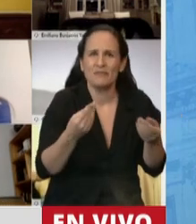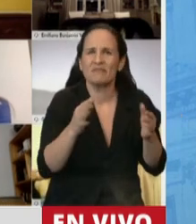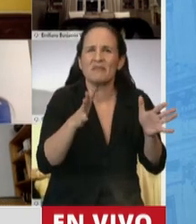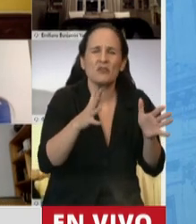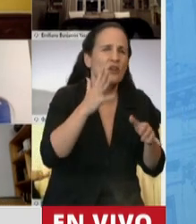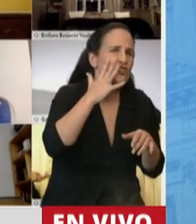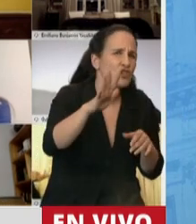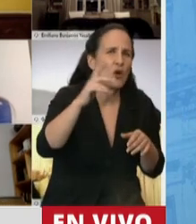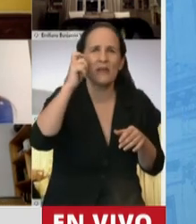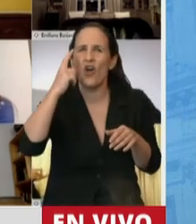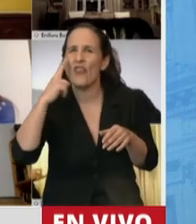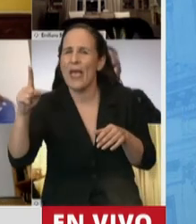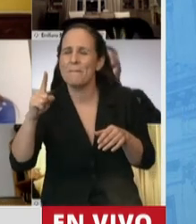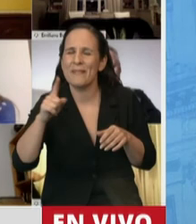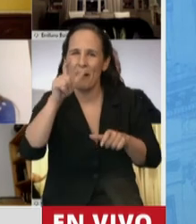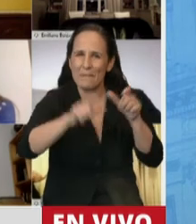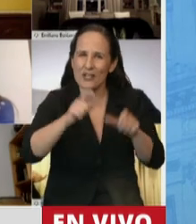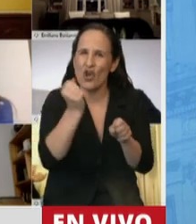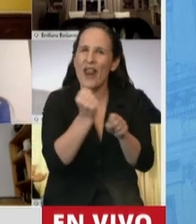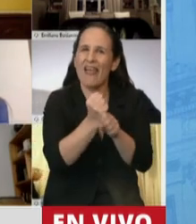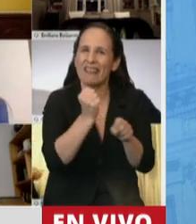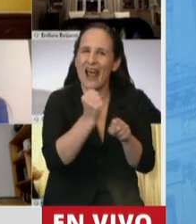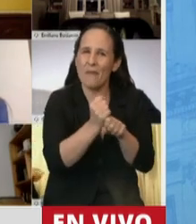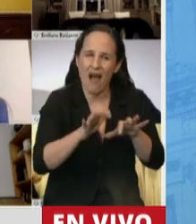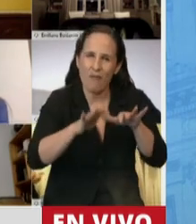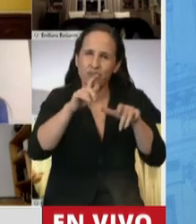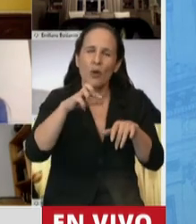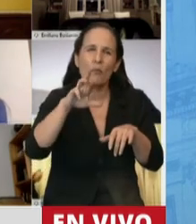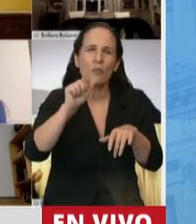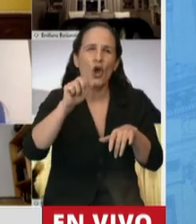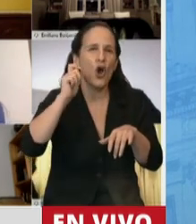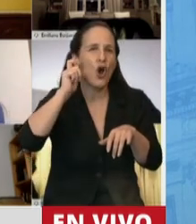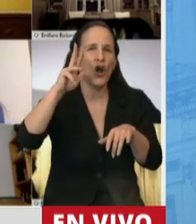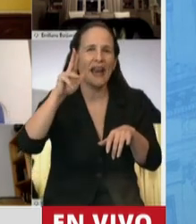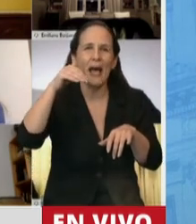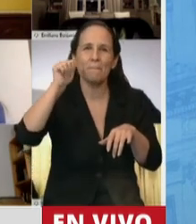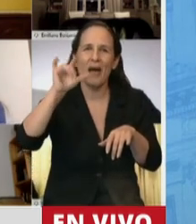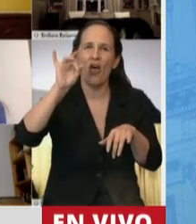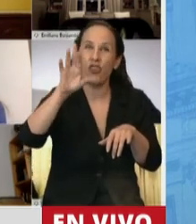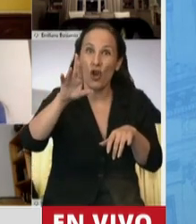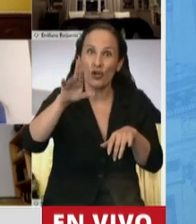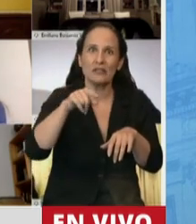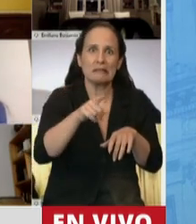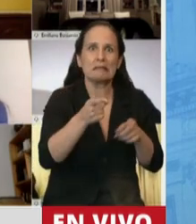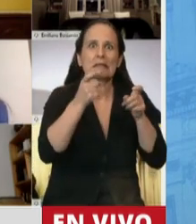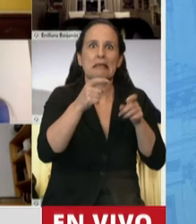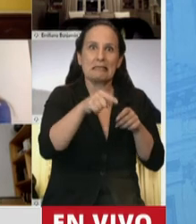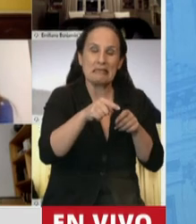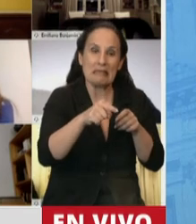entre 5.000 y 10.000 programadores. La verdad que por ahí nos hubiese gustado ver un poco más de especificidad.